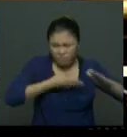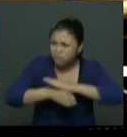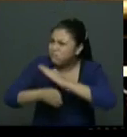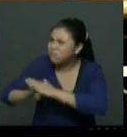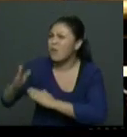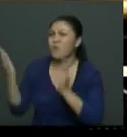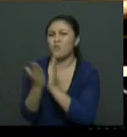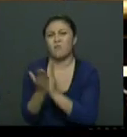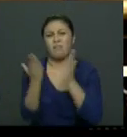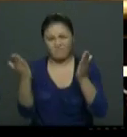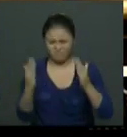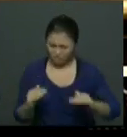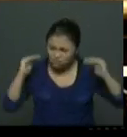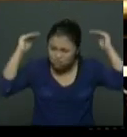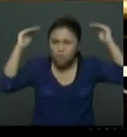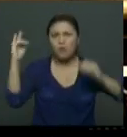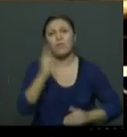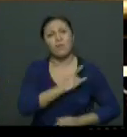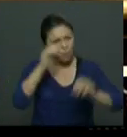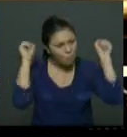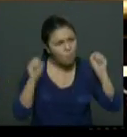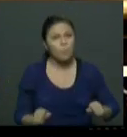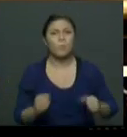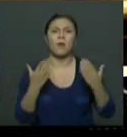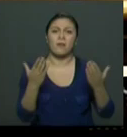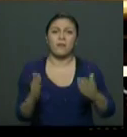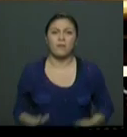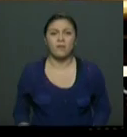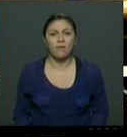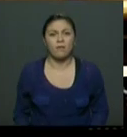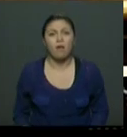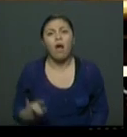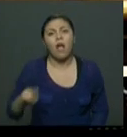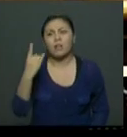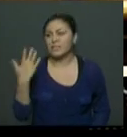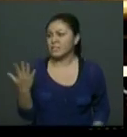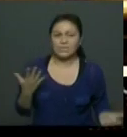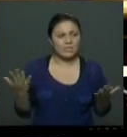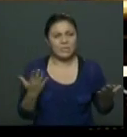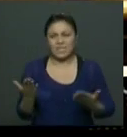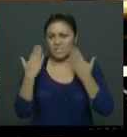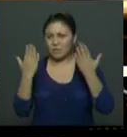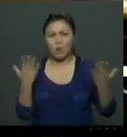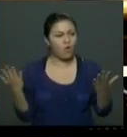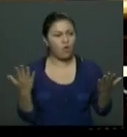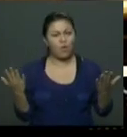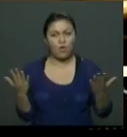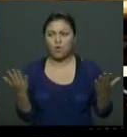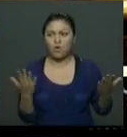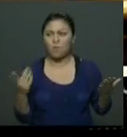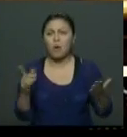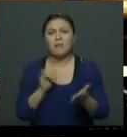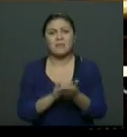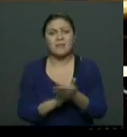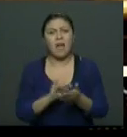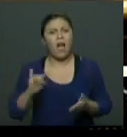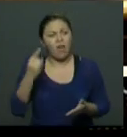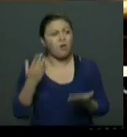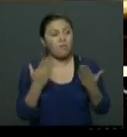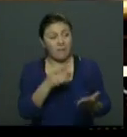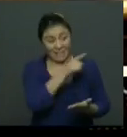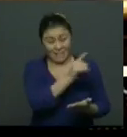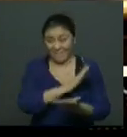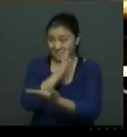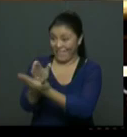presencia del Estado que no permita que los beneficios que esta gente pueda obtener vía la venta de su voto